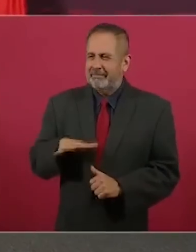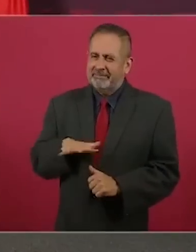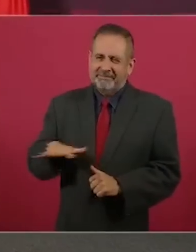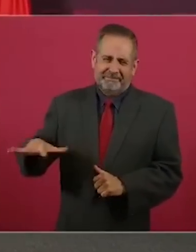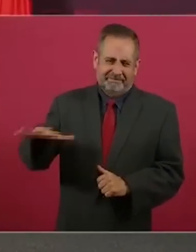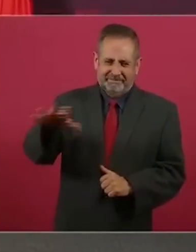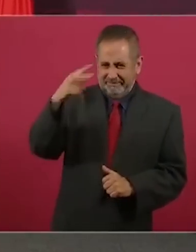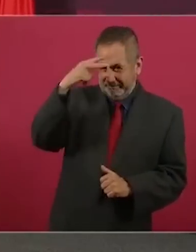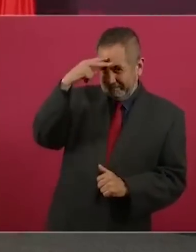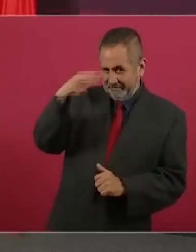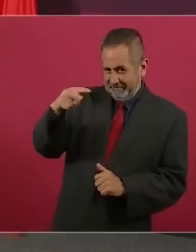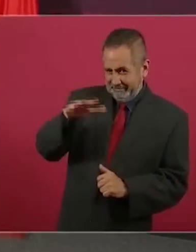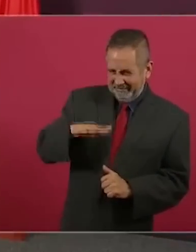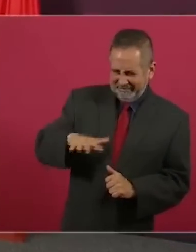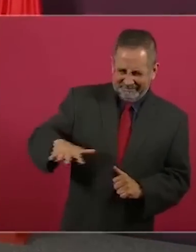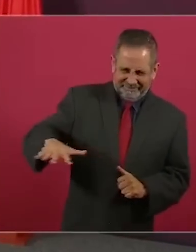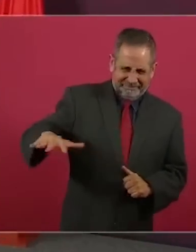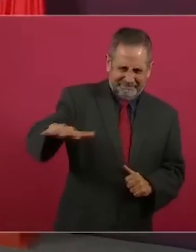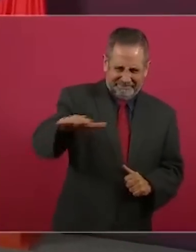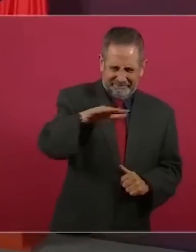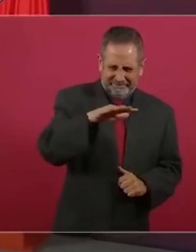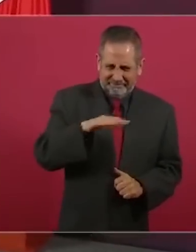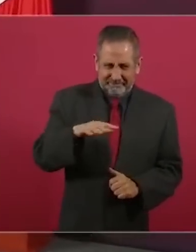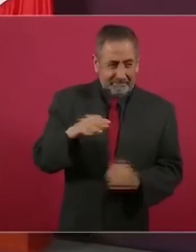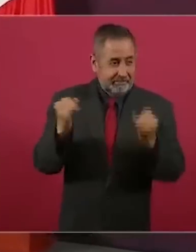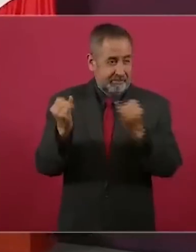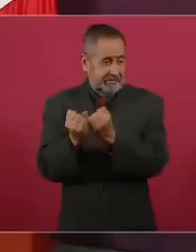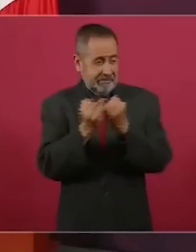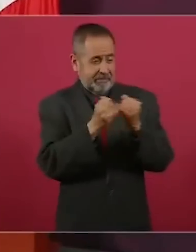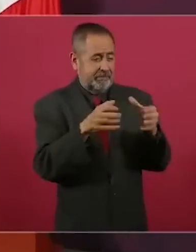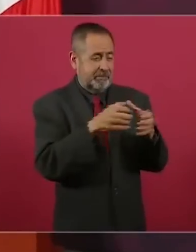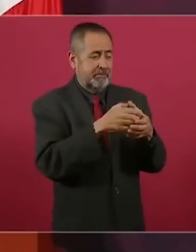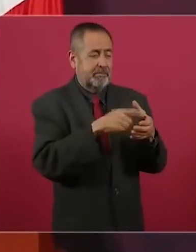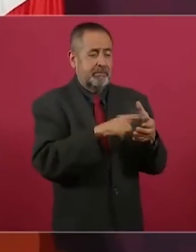no es las lomas.